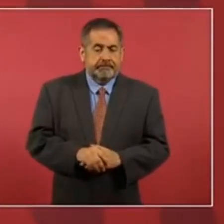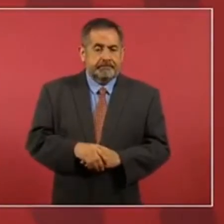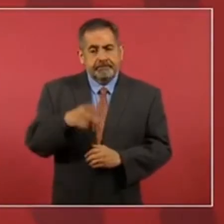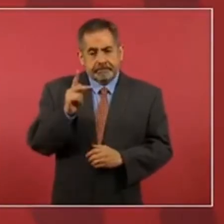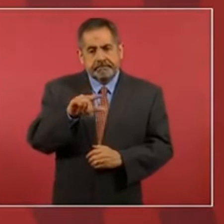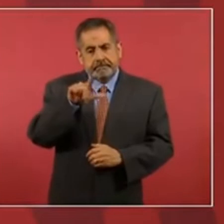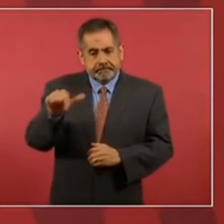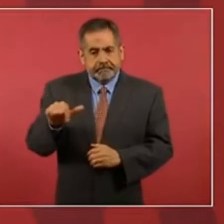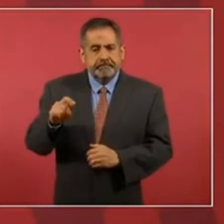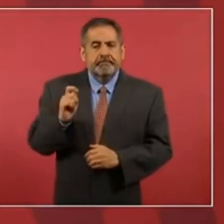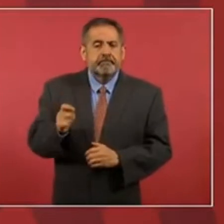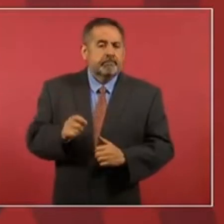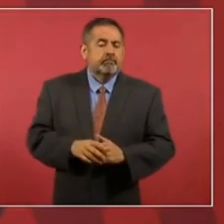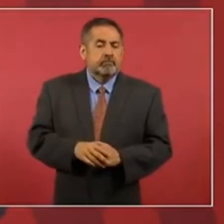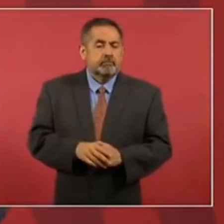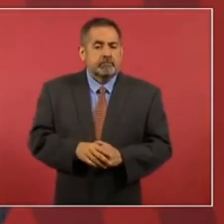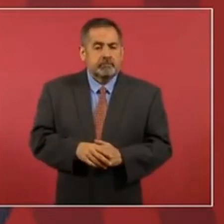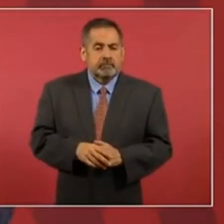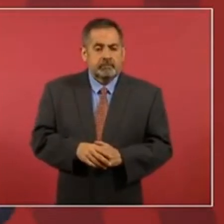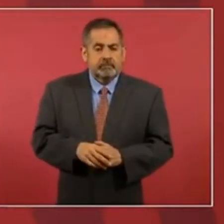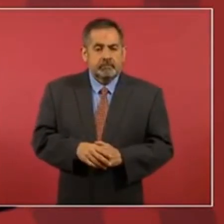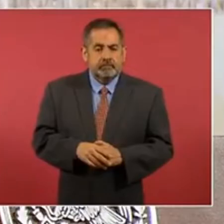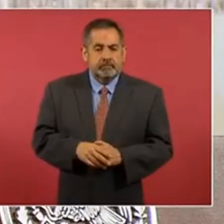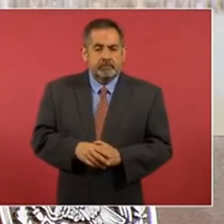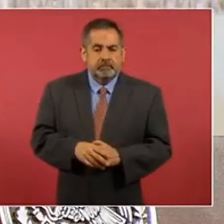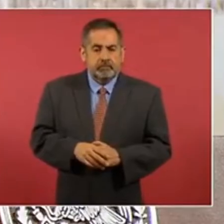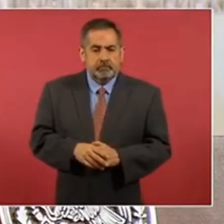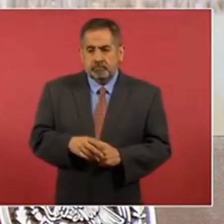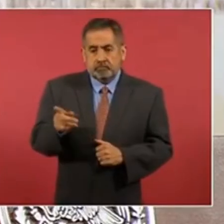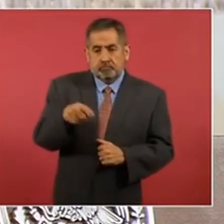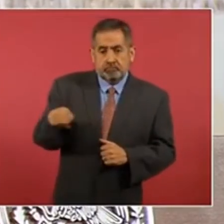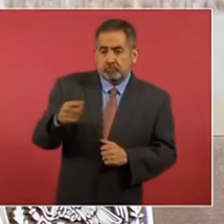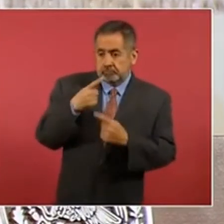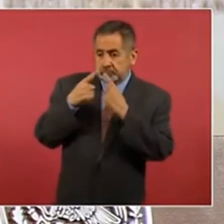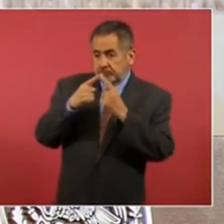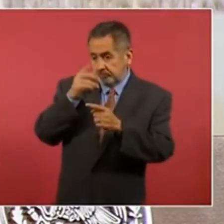pero después ellos llegaron a un arreglo